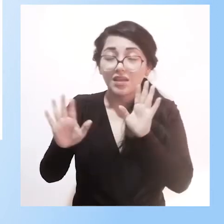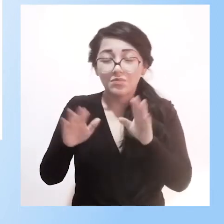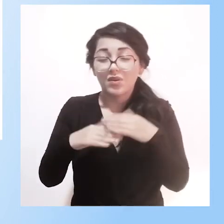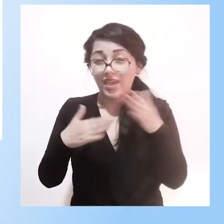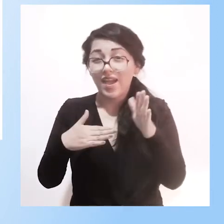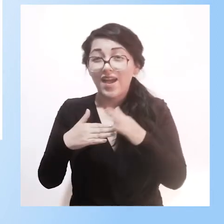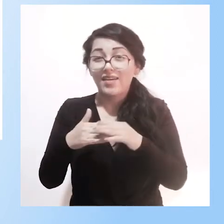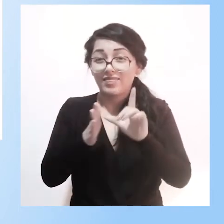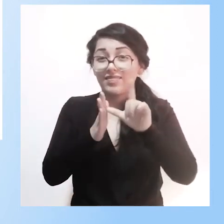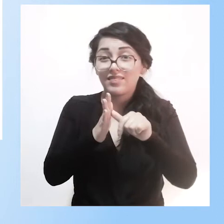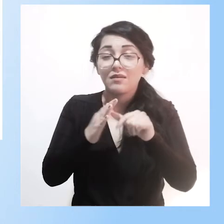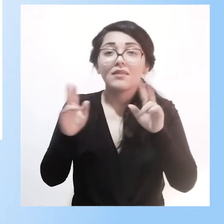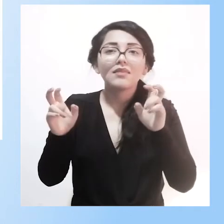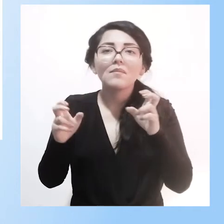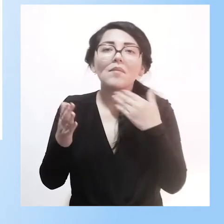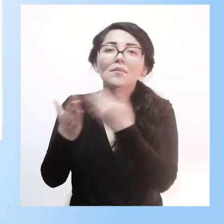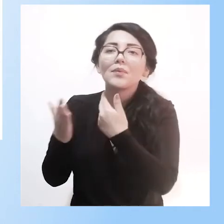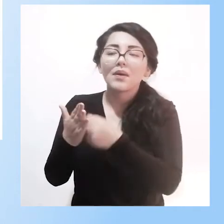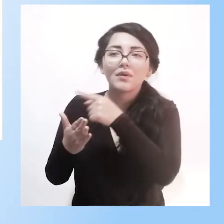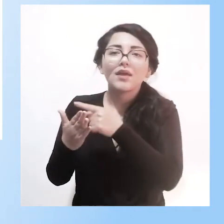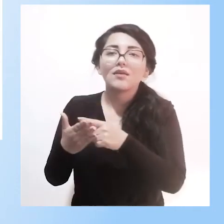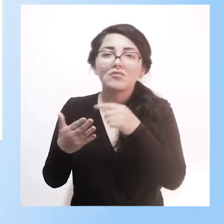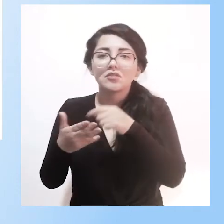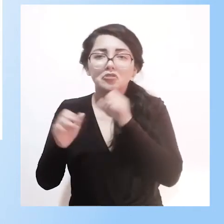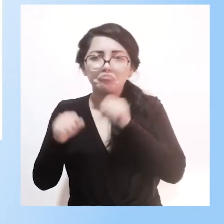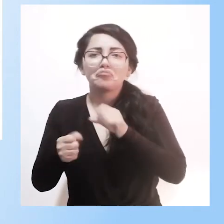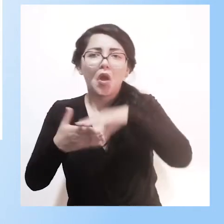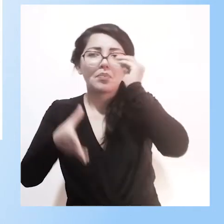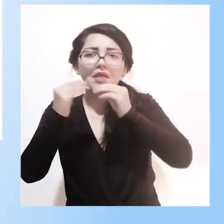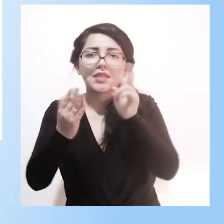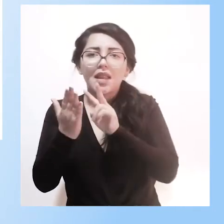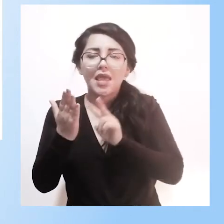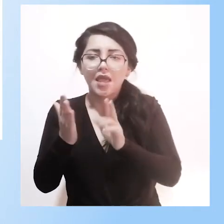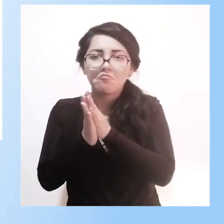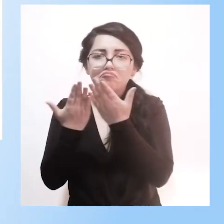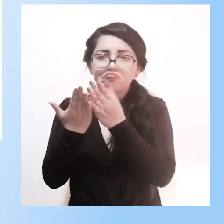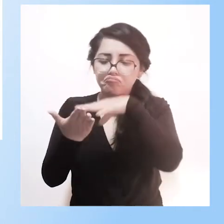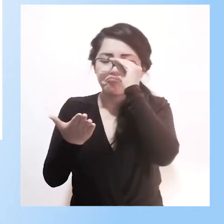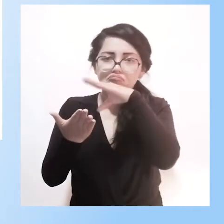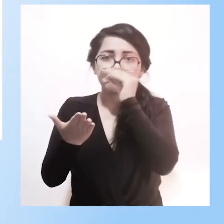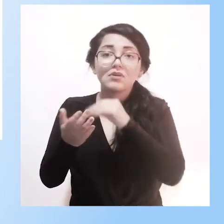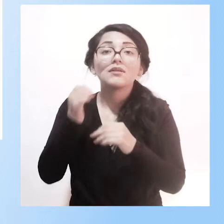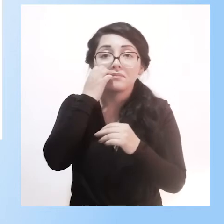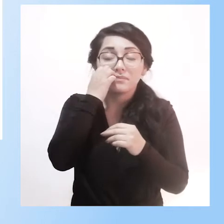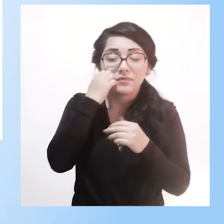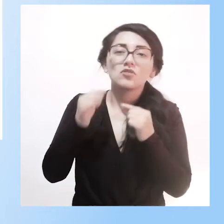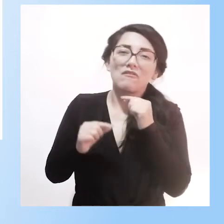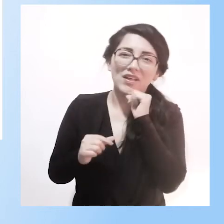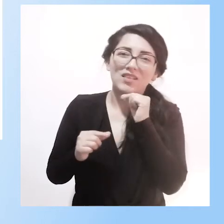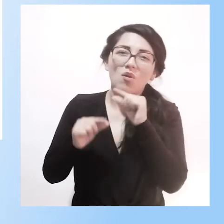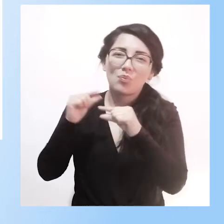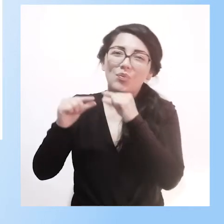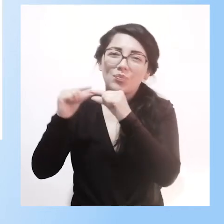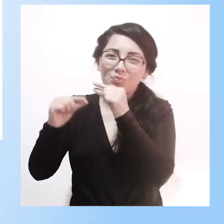evidencia en cuanto a la comprensión lectora dentro del programa de aulas hospitalarias, pero necesitamos fortalecer y ampliar mucho más. Y formar a docentes